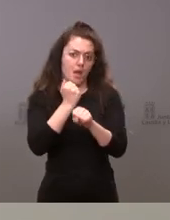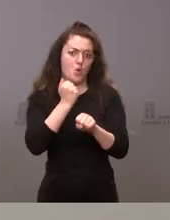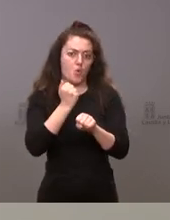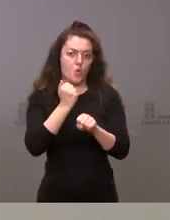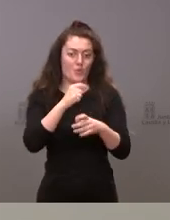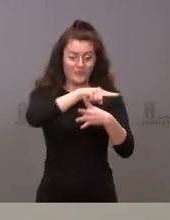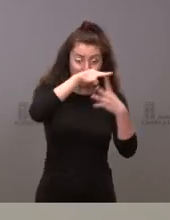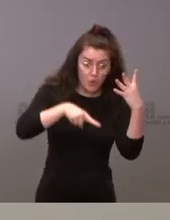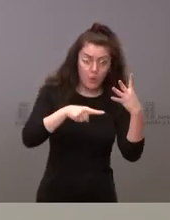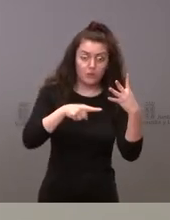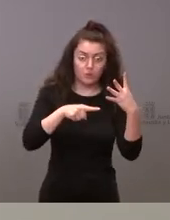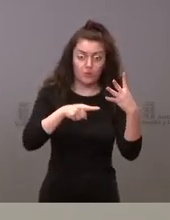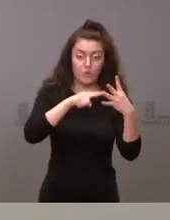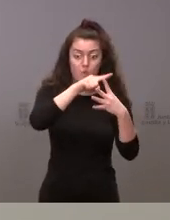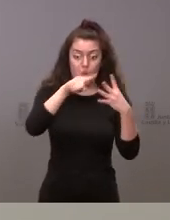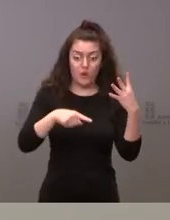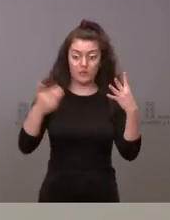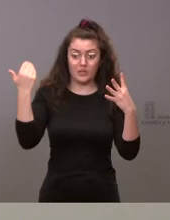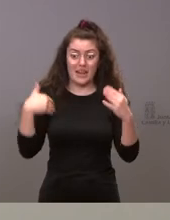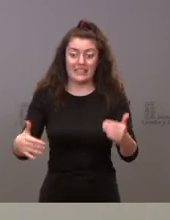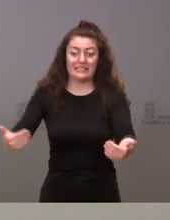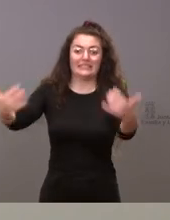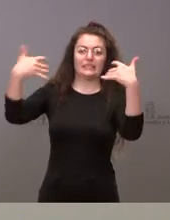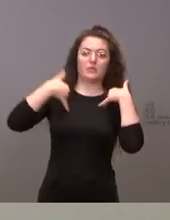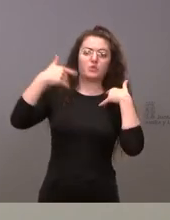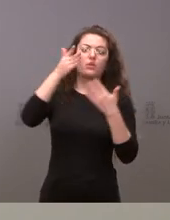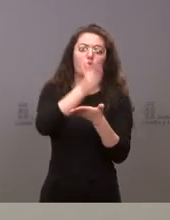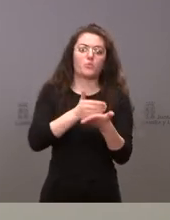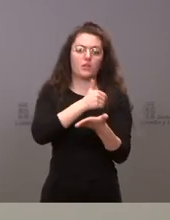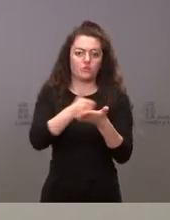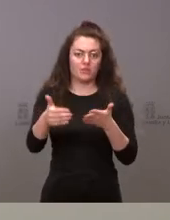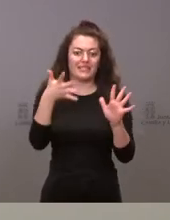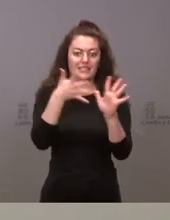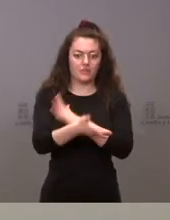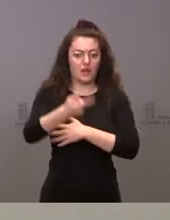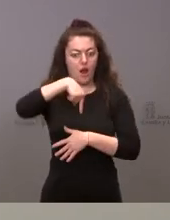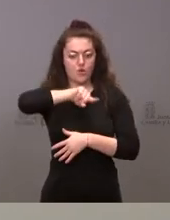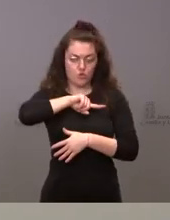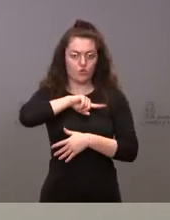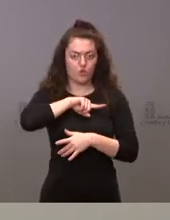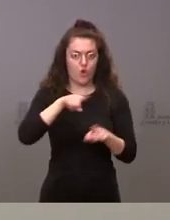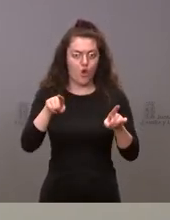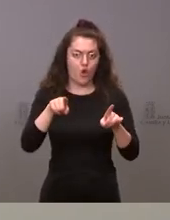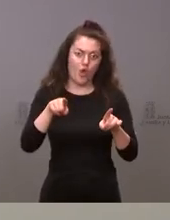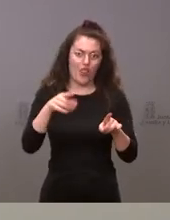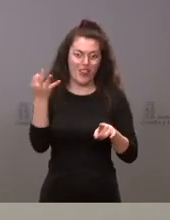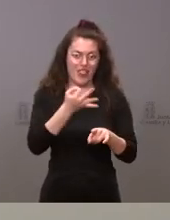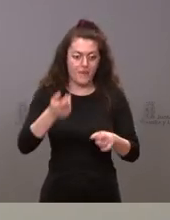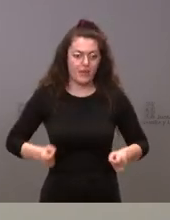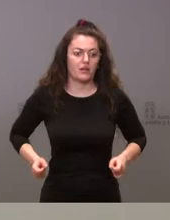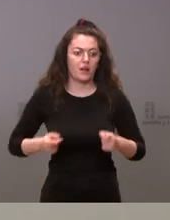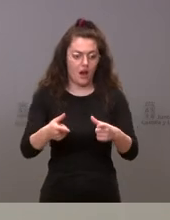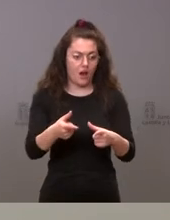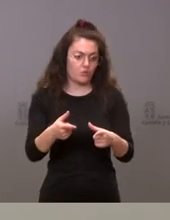transferidas en España a las comunidades autónomas y lógicamente seríamos las comunidades autónomas las que vendríamos a costear la mayor parte